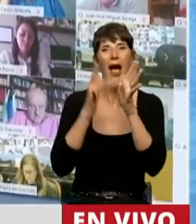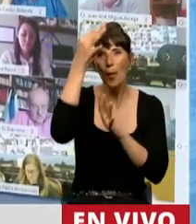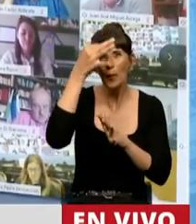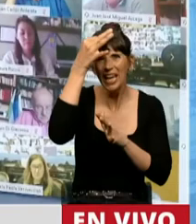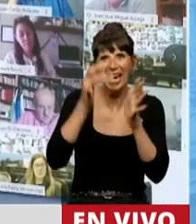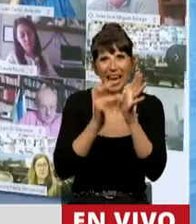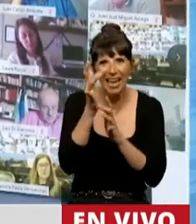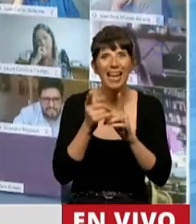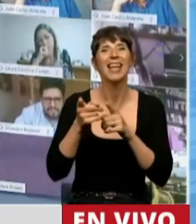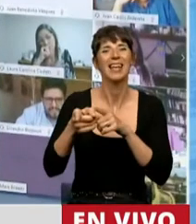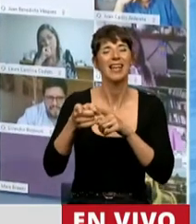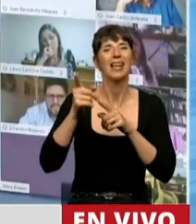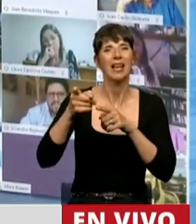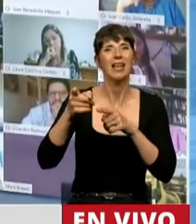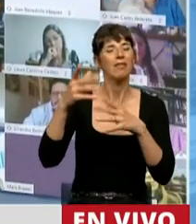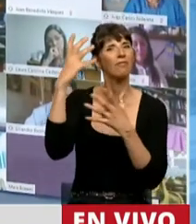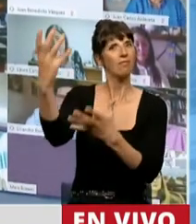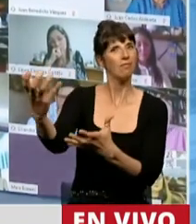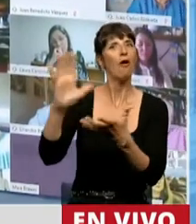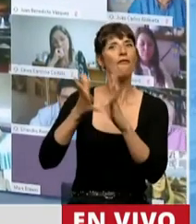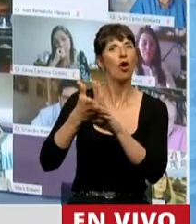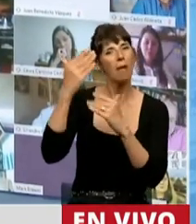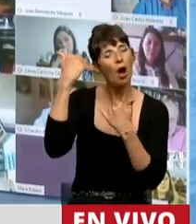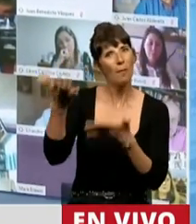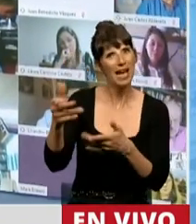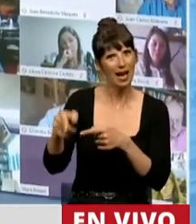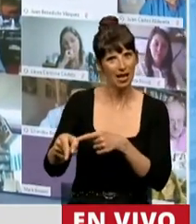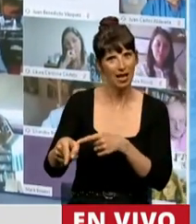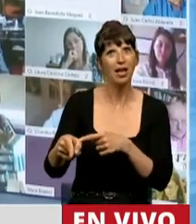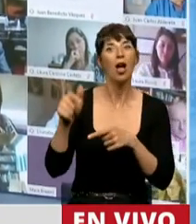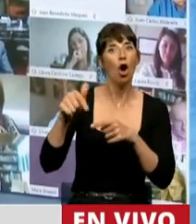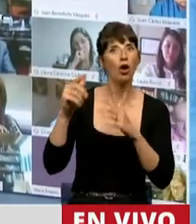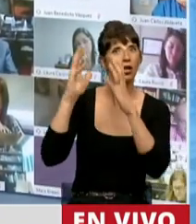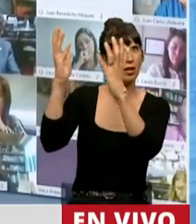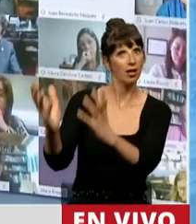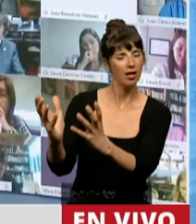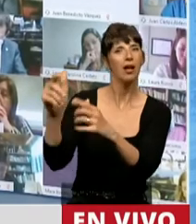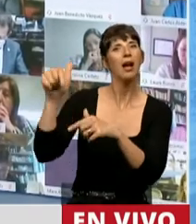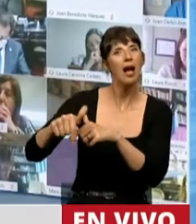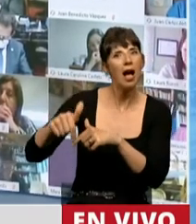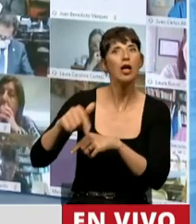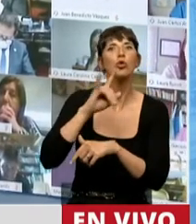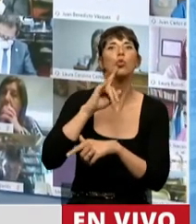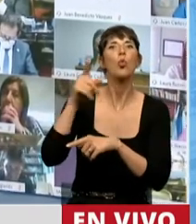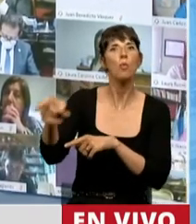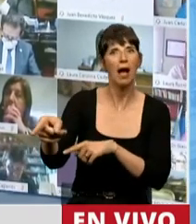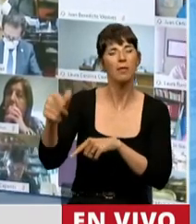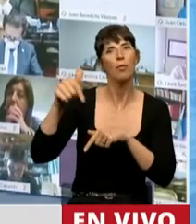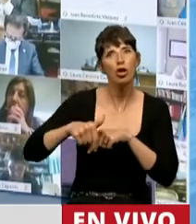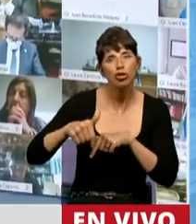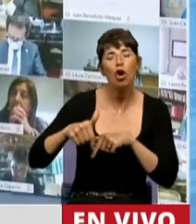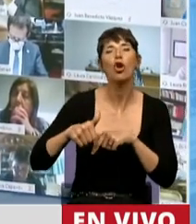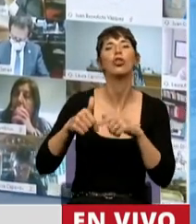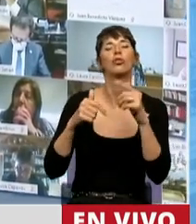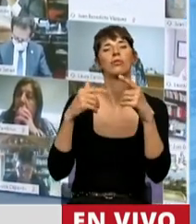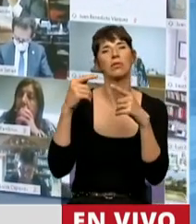regalarle el bastón de mando que aún hoy luce en nuestra provincia. Por todo esto, señor Presidente, hoy rendimos homenaje en esta fecha a estos